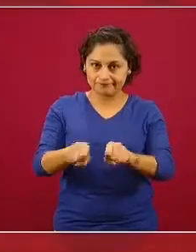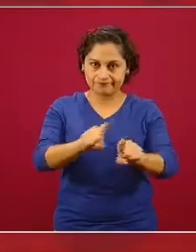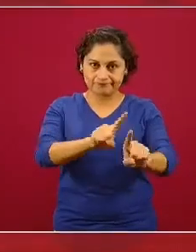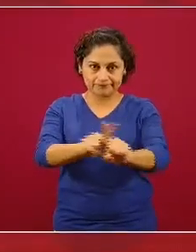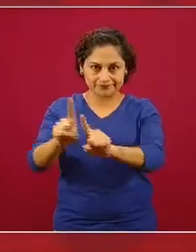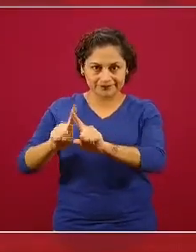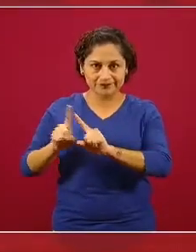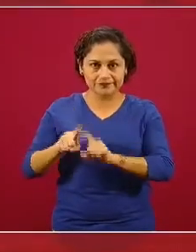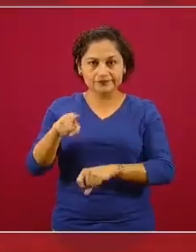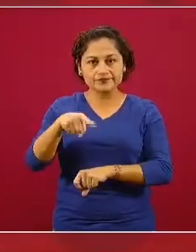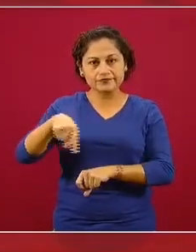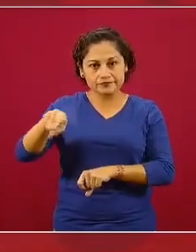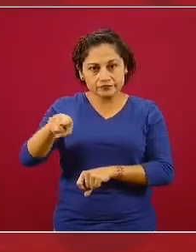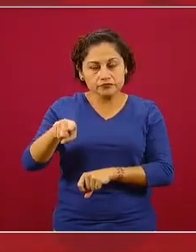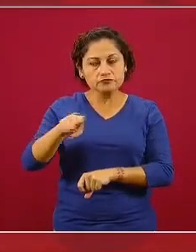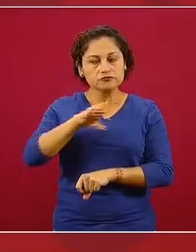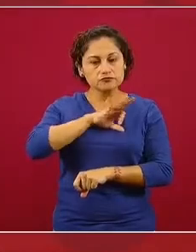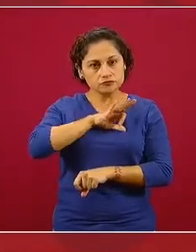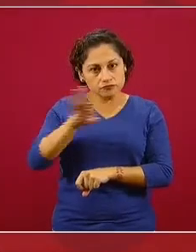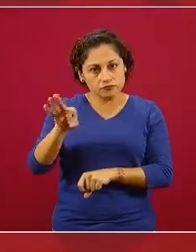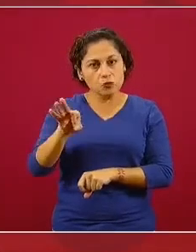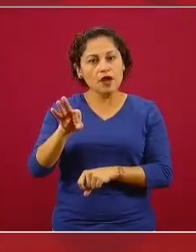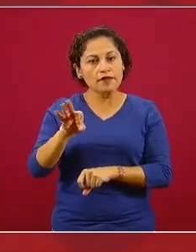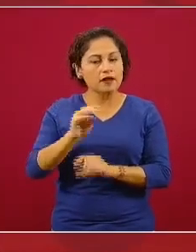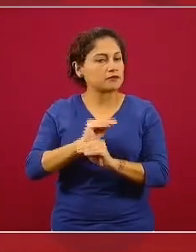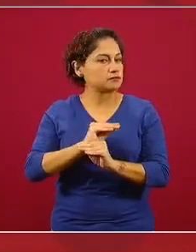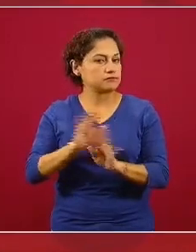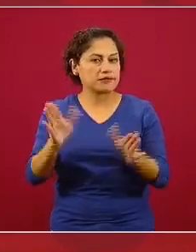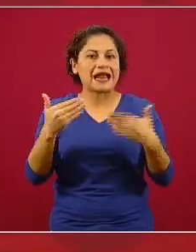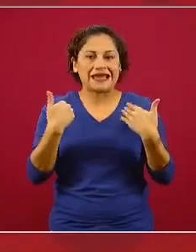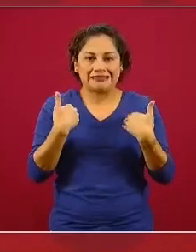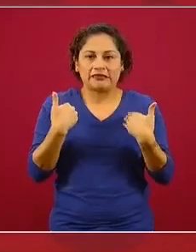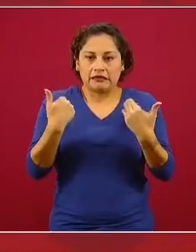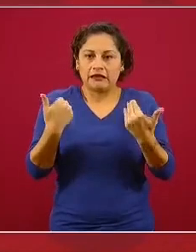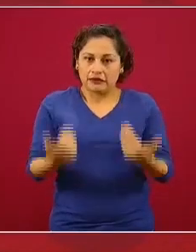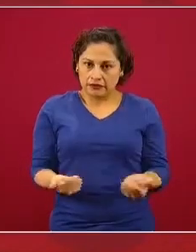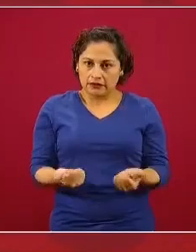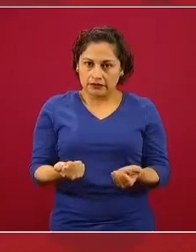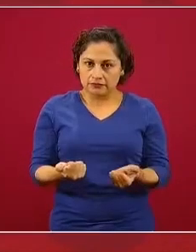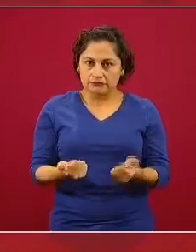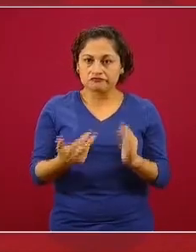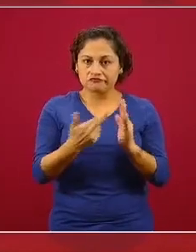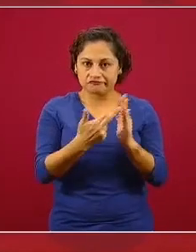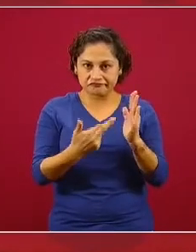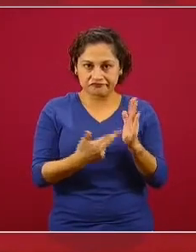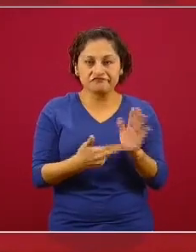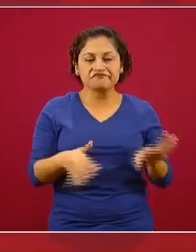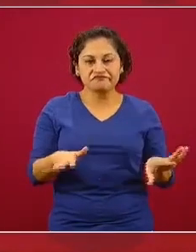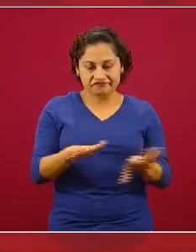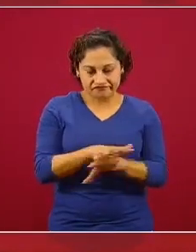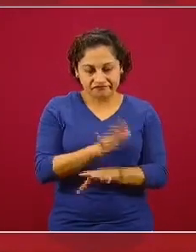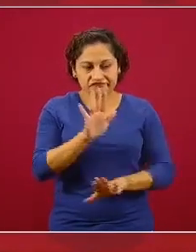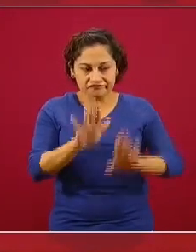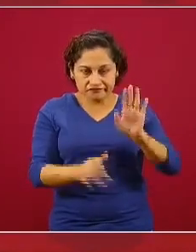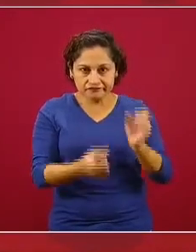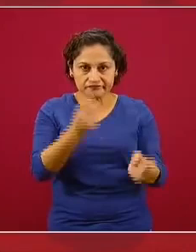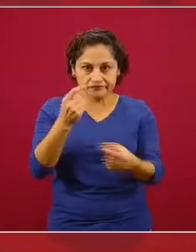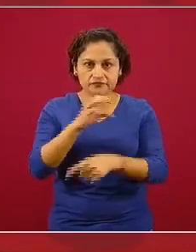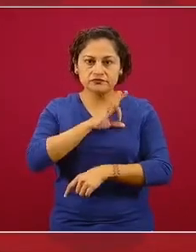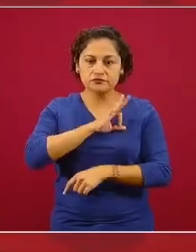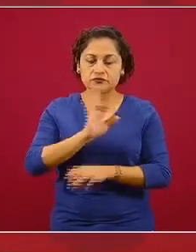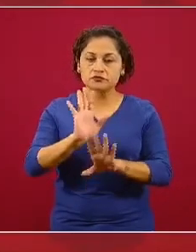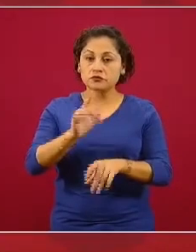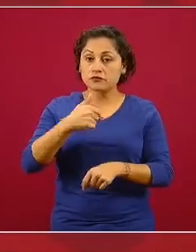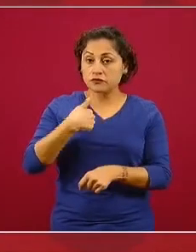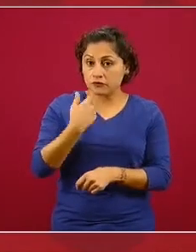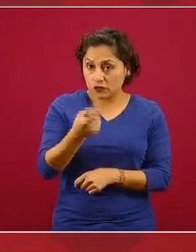pueden tener el criterio apropiado para adaptar las condiciones. Mi sugerencia es que actúen como consumidoras y